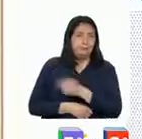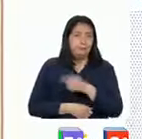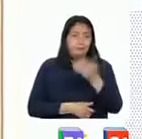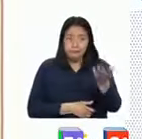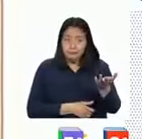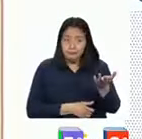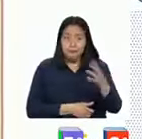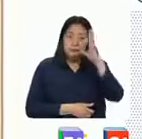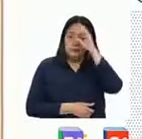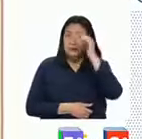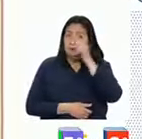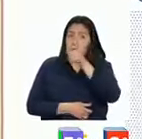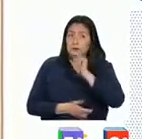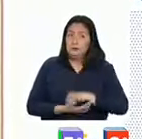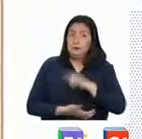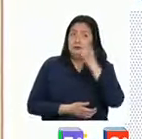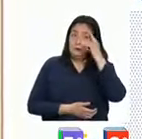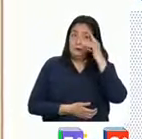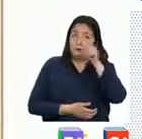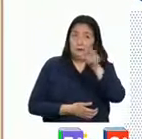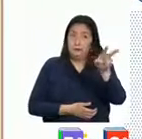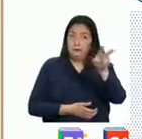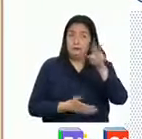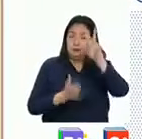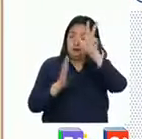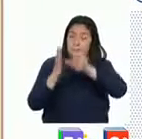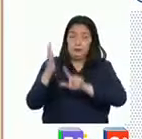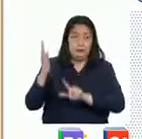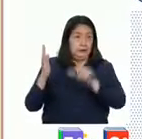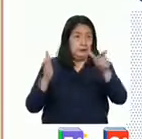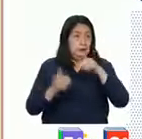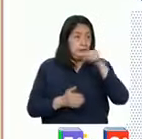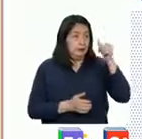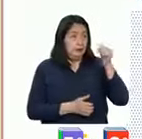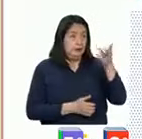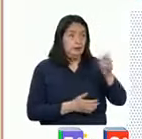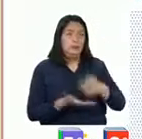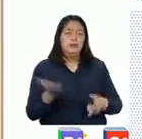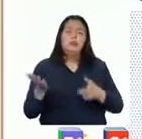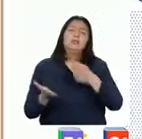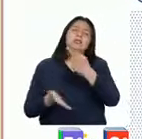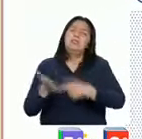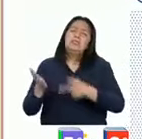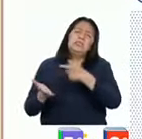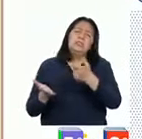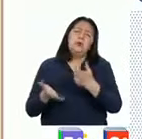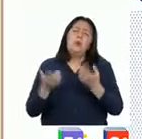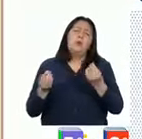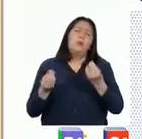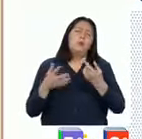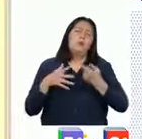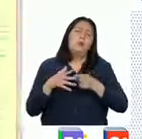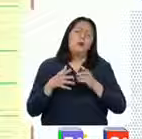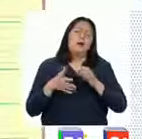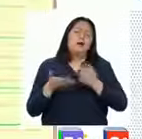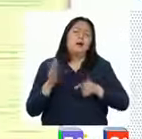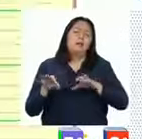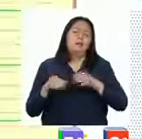Entonces, chicas y chicos, tomando en cuenta lo que aparece en la lista que hicimos ayer, ¿con qué actividad deberíamos continuar hoy?